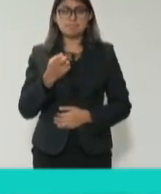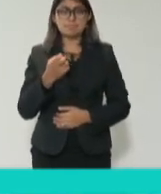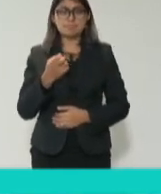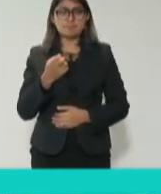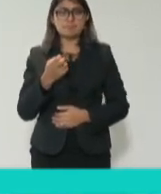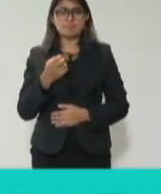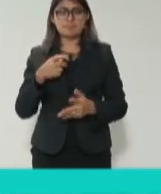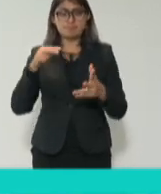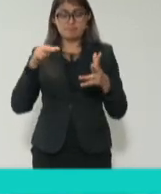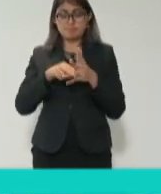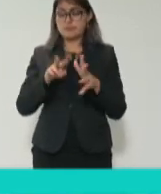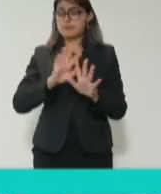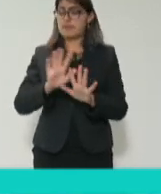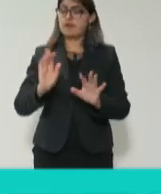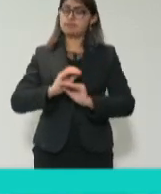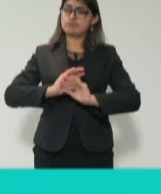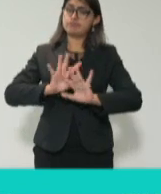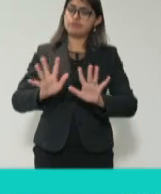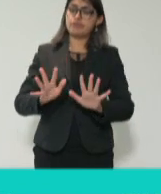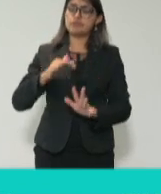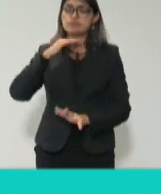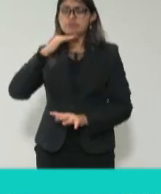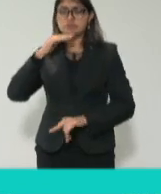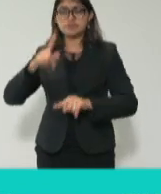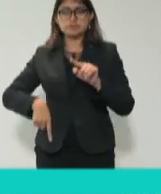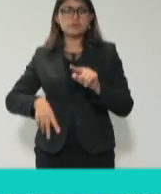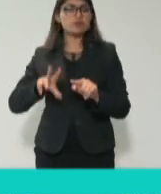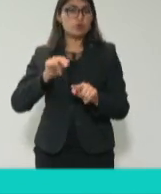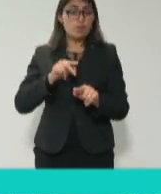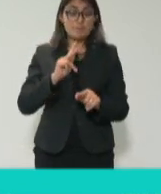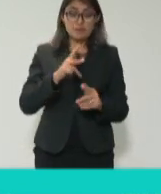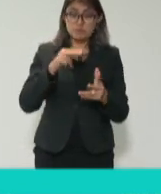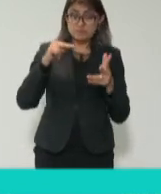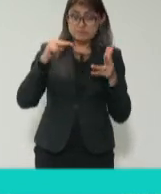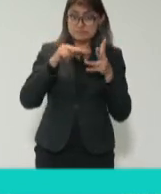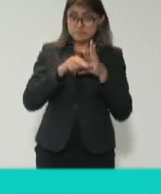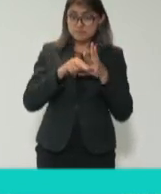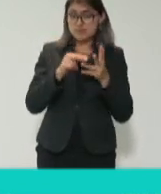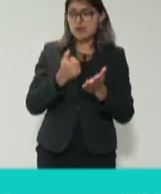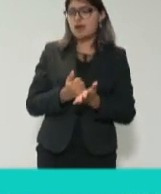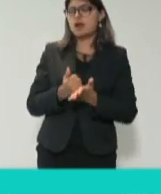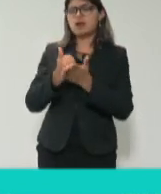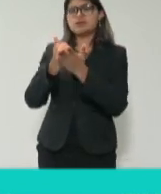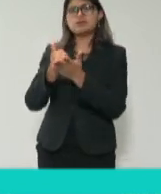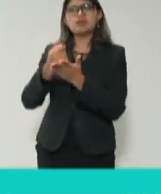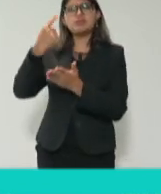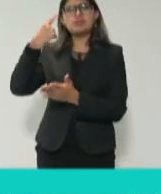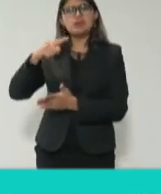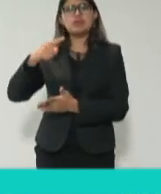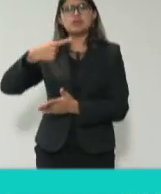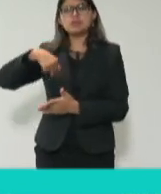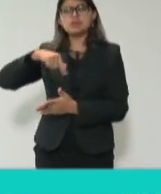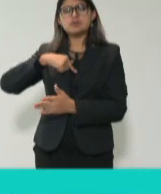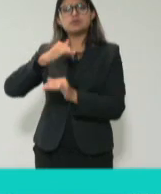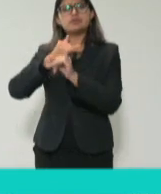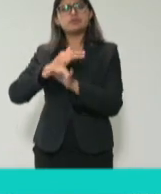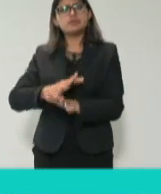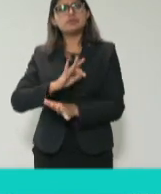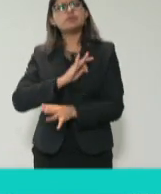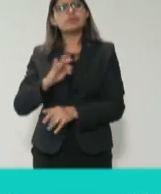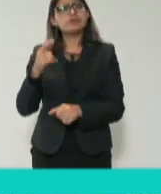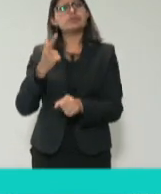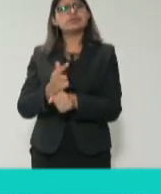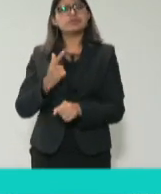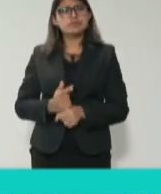elementos suficientes a través de entregar información en donde los ciudadanos y quien tenga